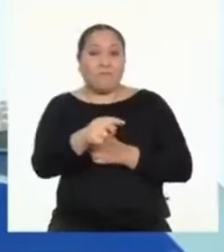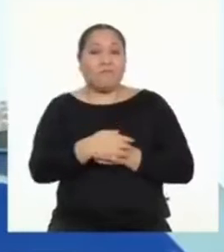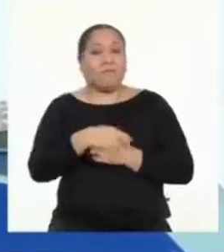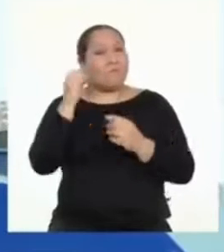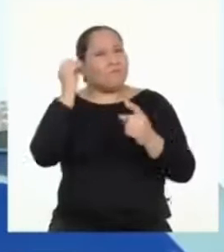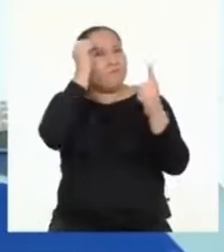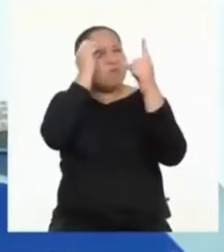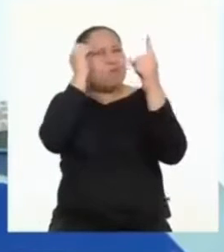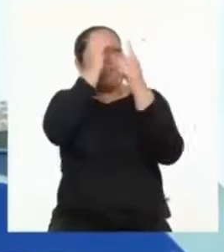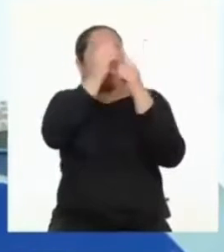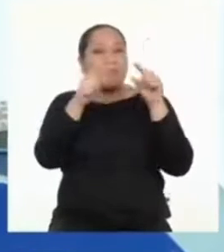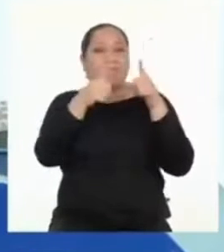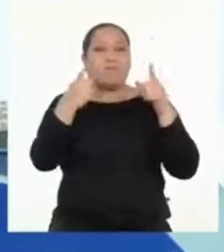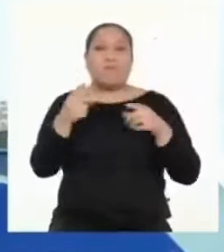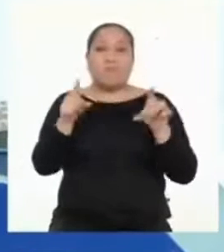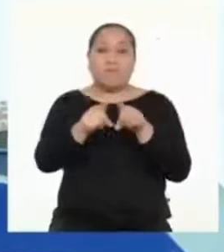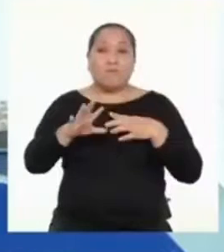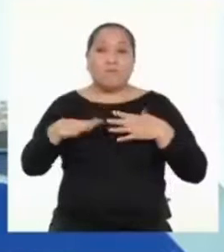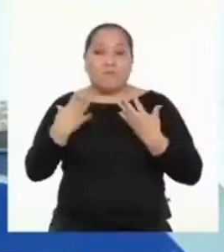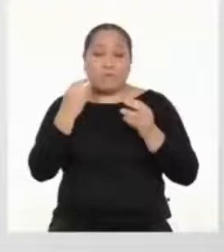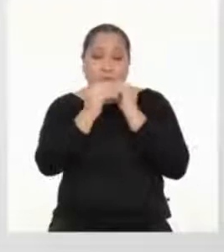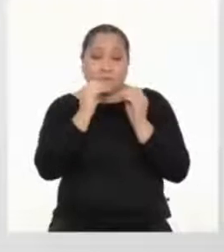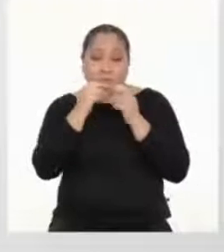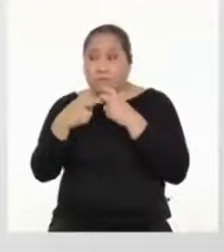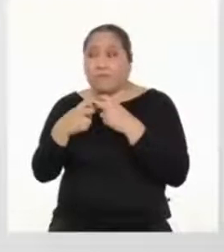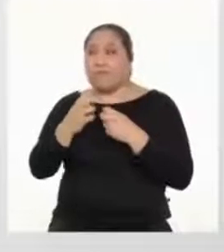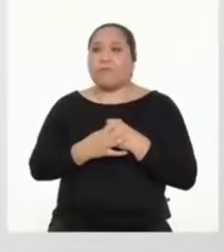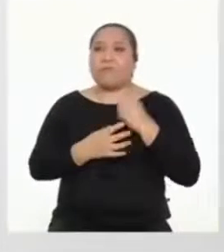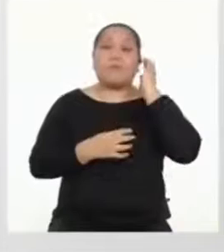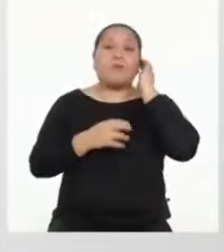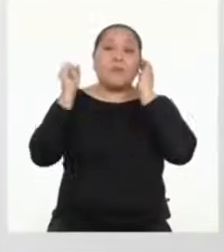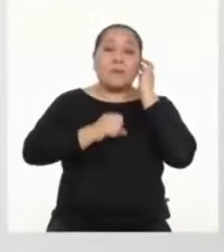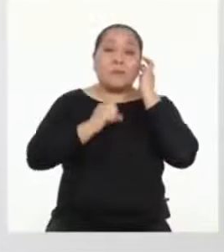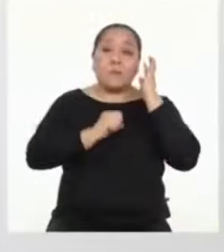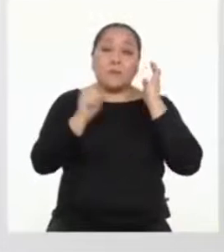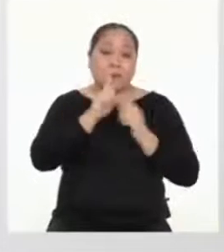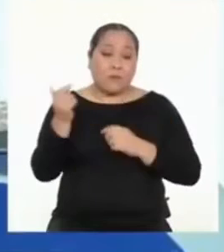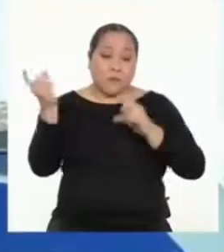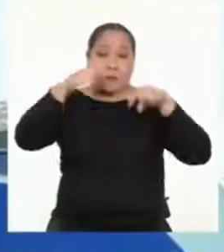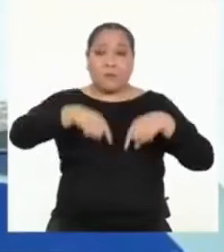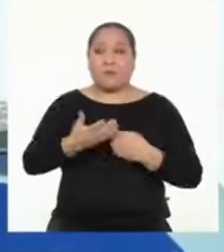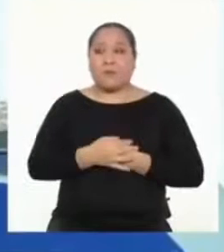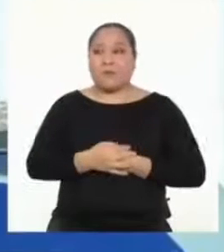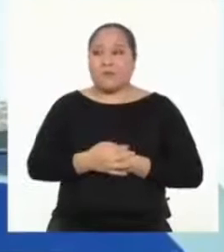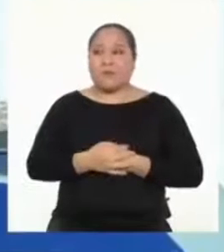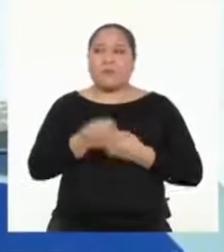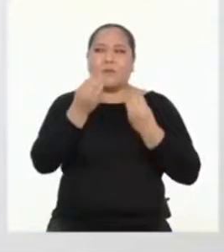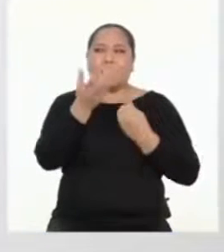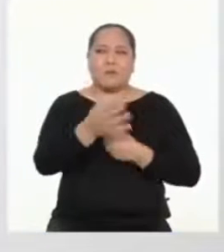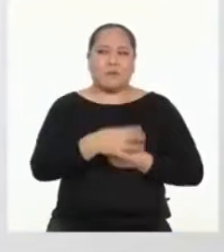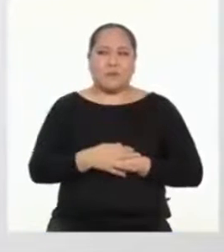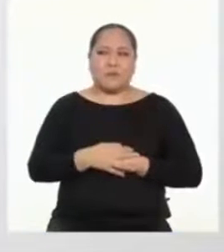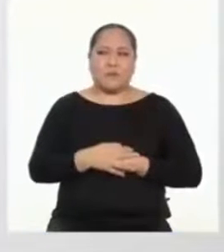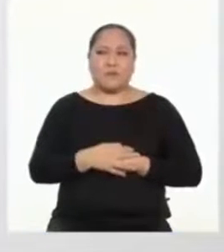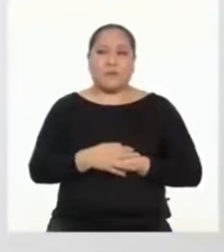retos cada vez mayores, ¿también tenemos la capacidad de resolver problemas? Claro. Si no, no estaríamos aquí. ¿Cómo es eso?